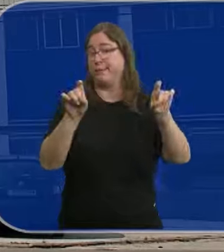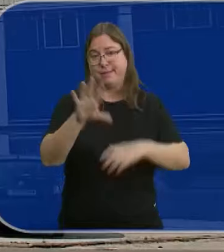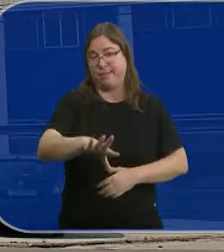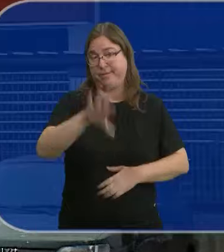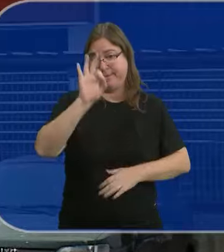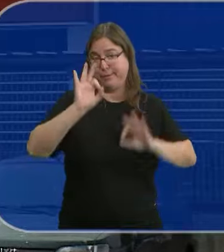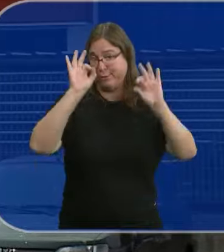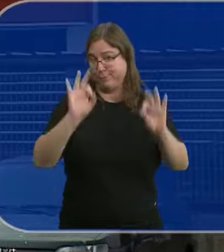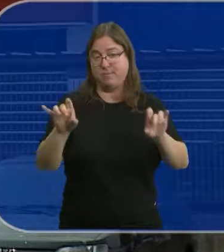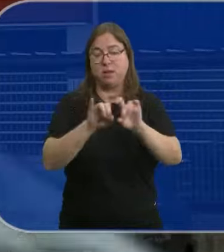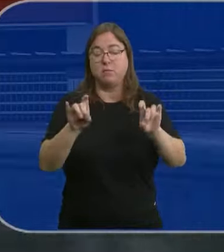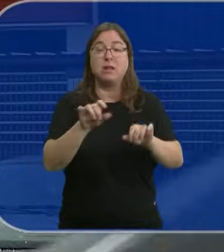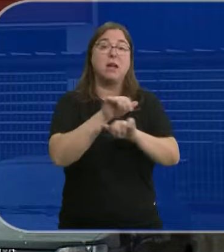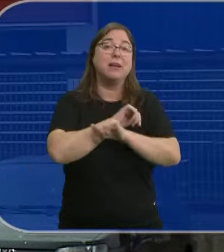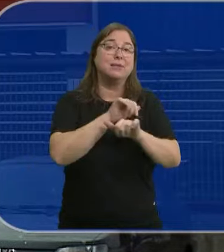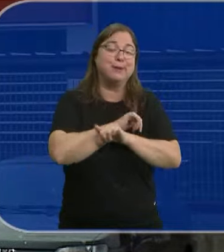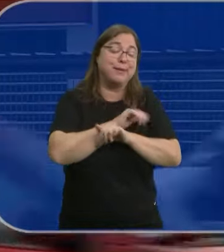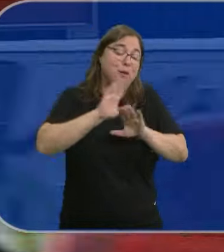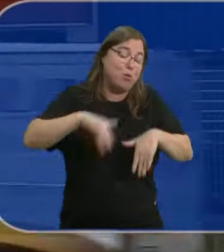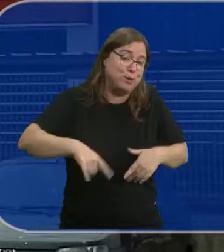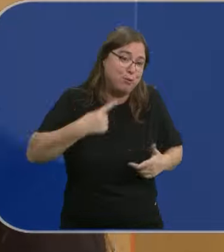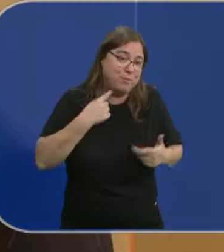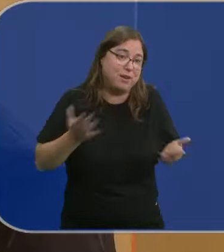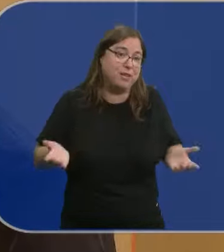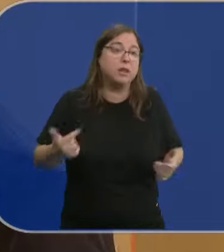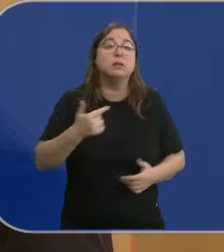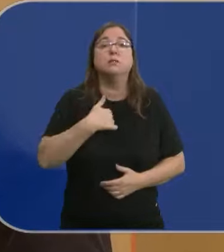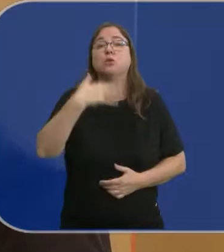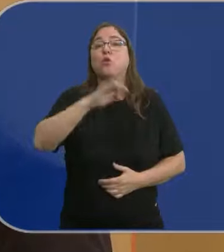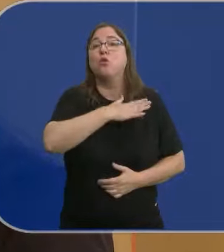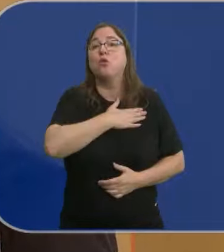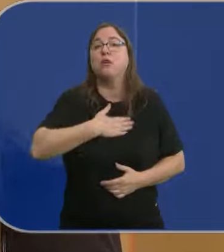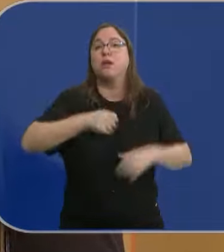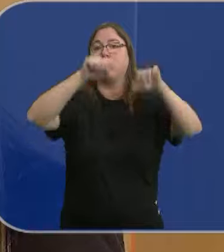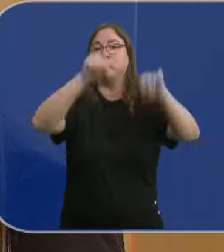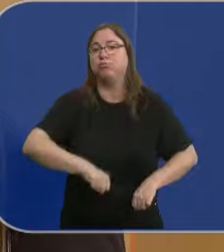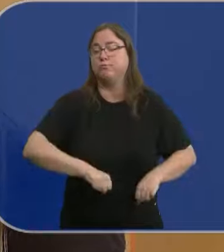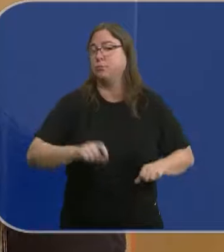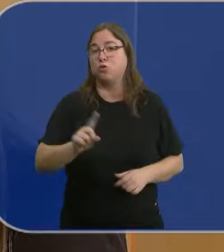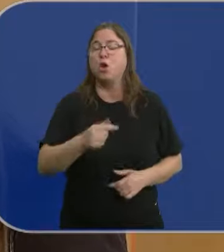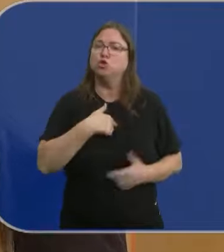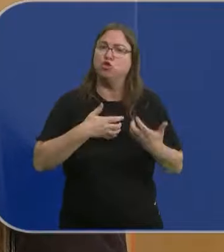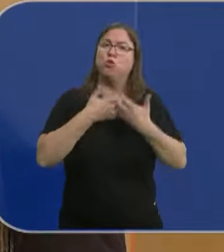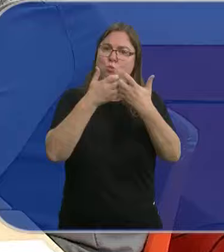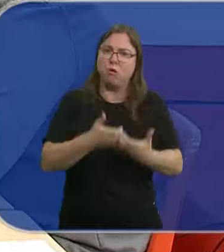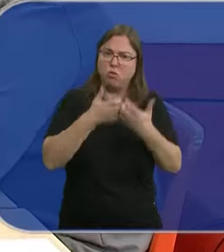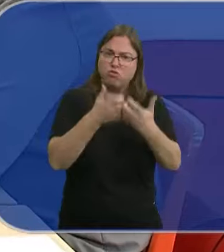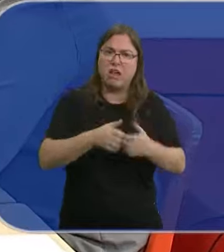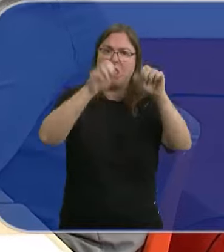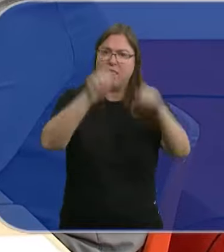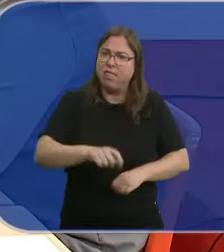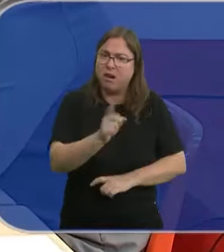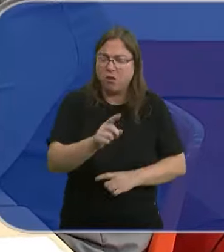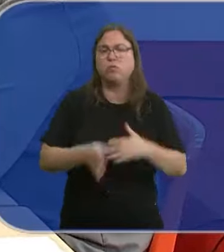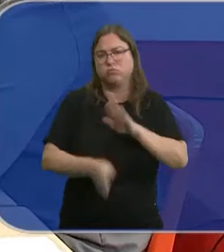tomara la decisión final, la esperanza es lo último que se pierde. Yo lo único que quiero es que no cierre la planta. Y voy a luchar por ello. Cuando